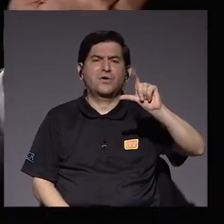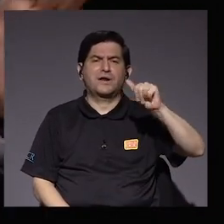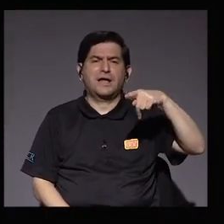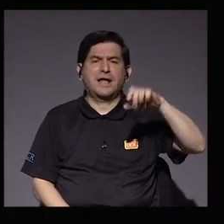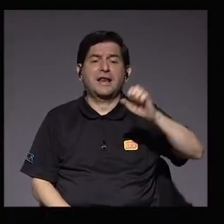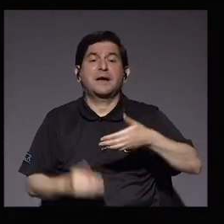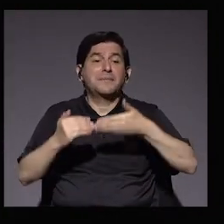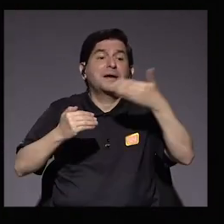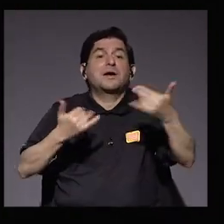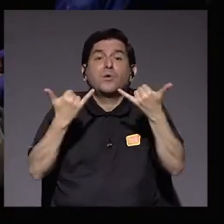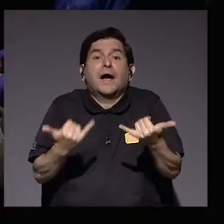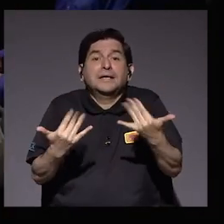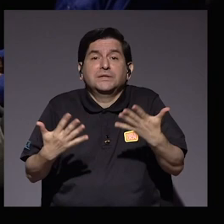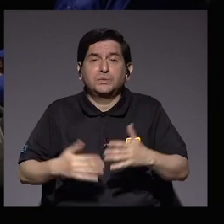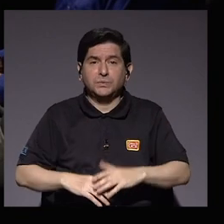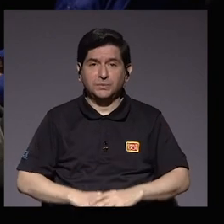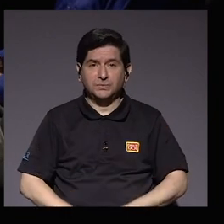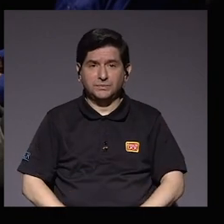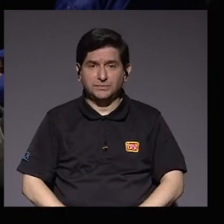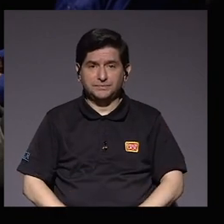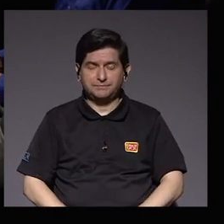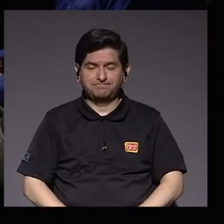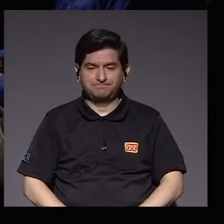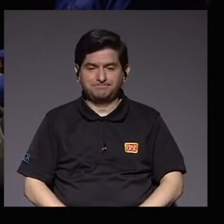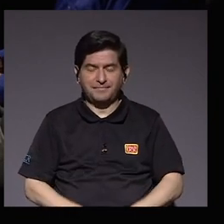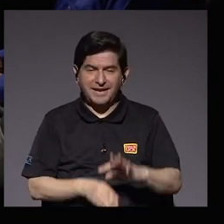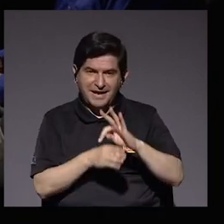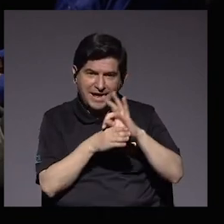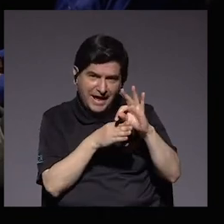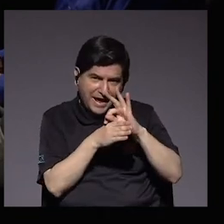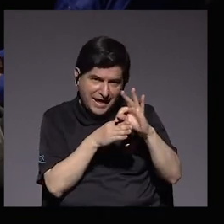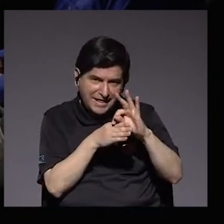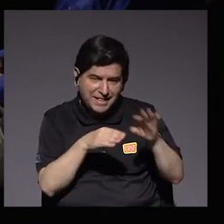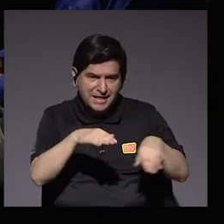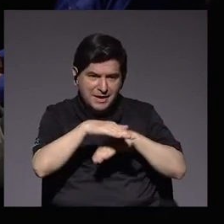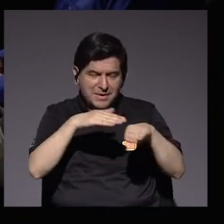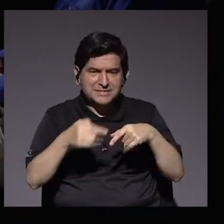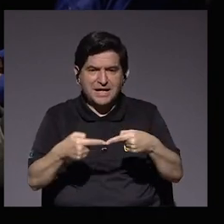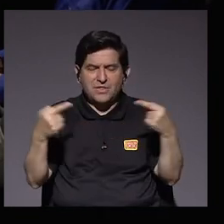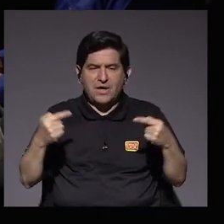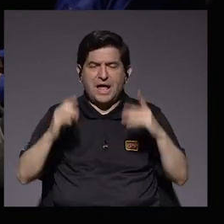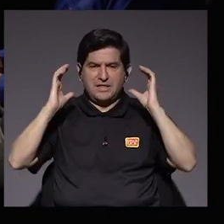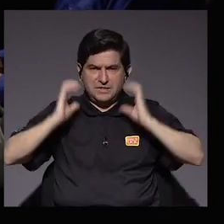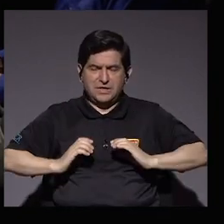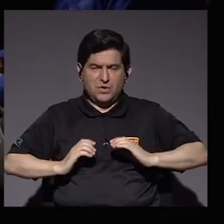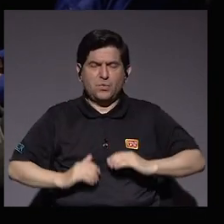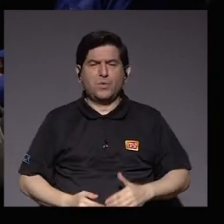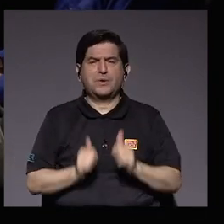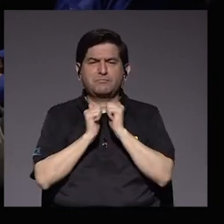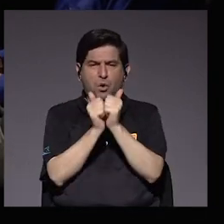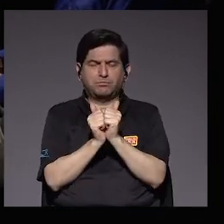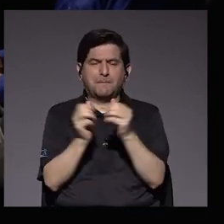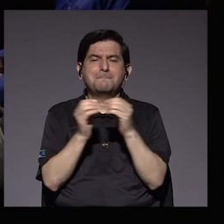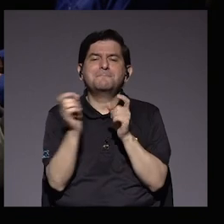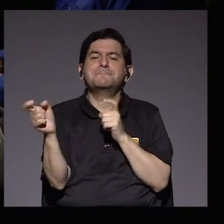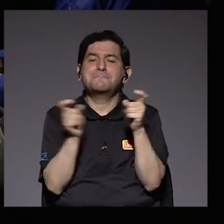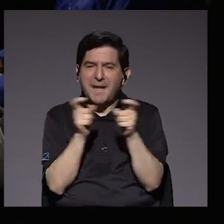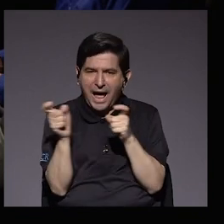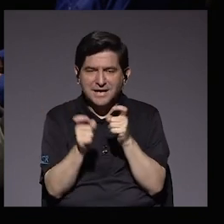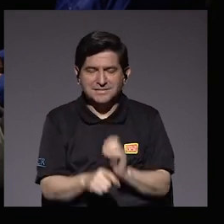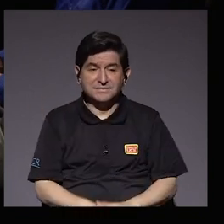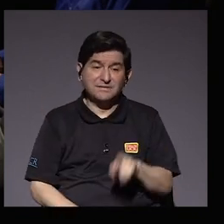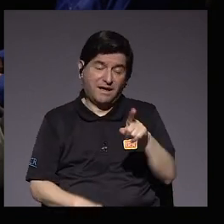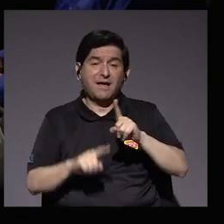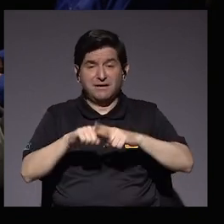Esa es la realidad, perdóneme. Bueno, con el tratamiento basado en anticuerpos aquí nos tenemos mayor control, porque